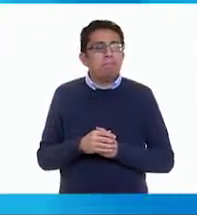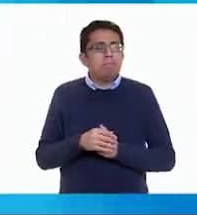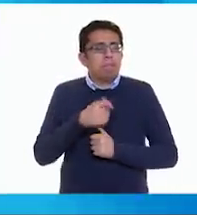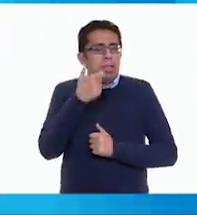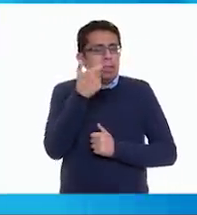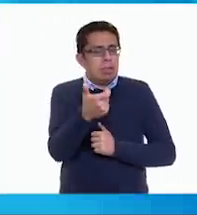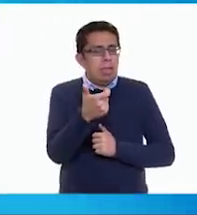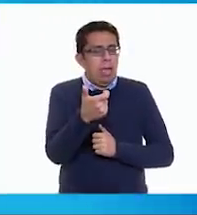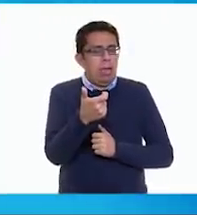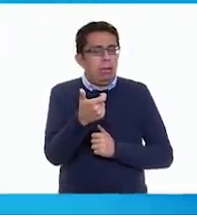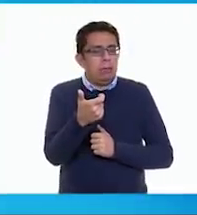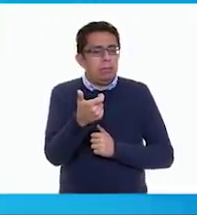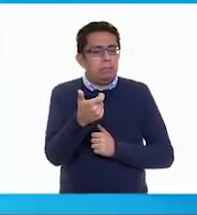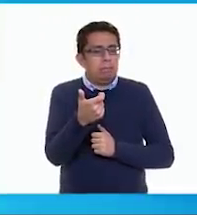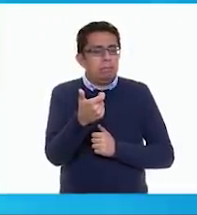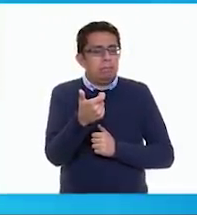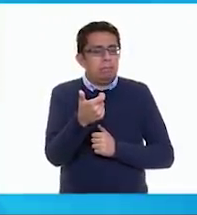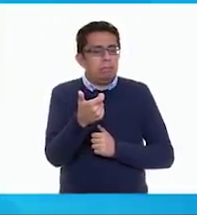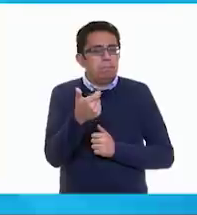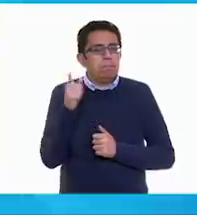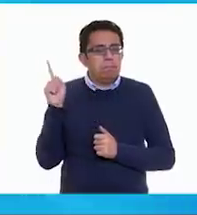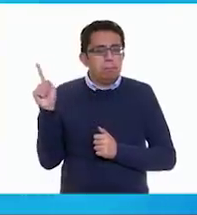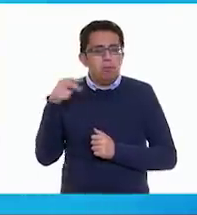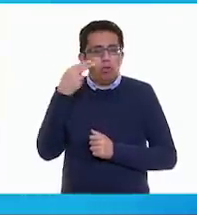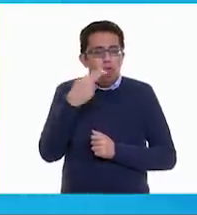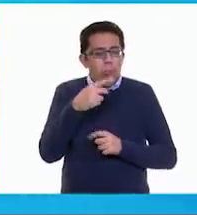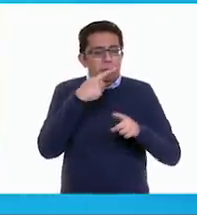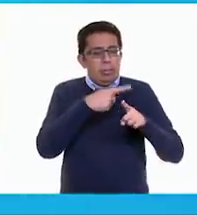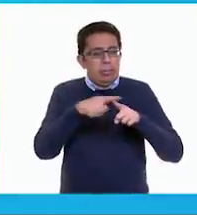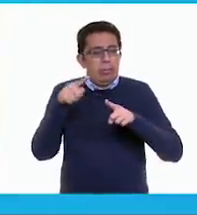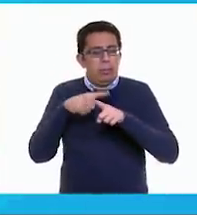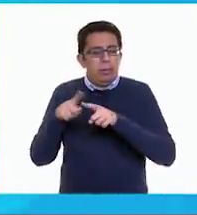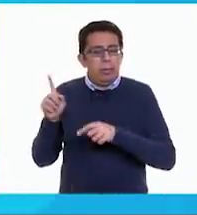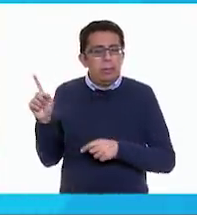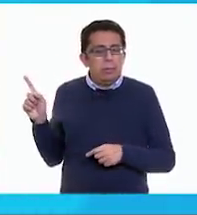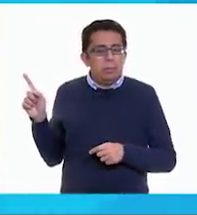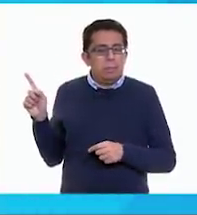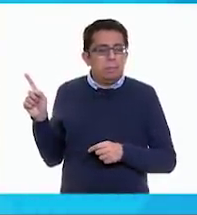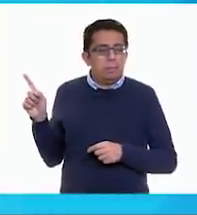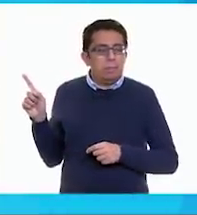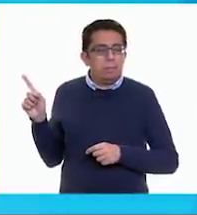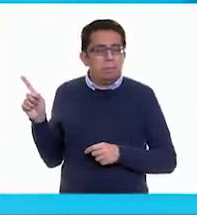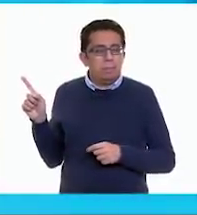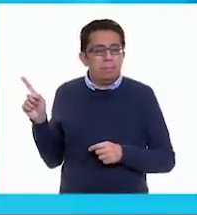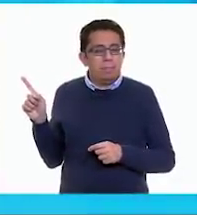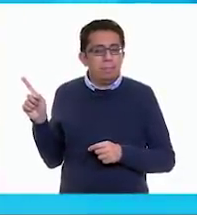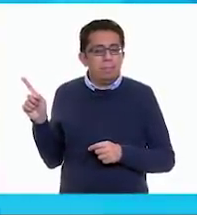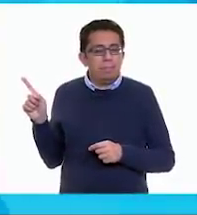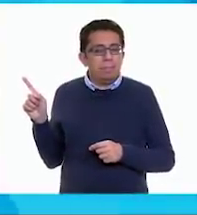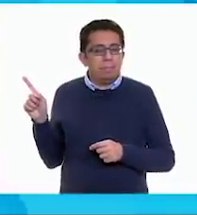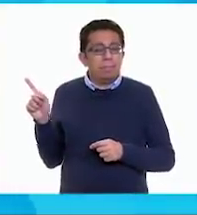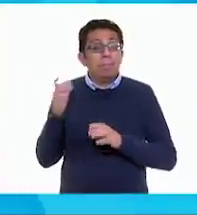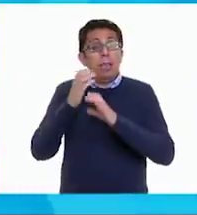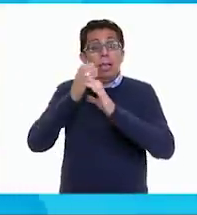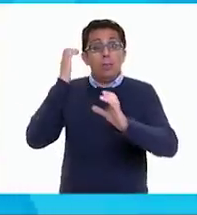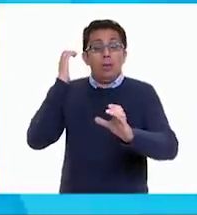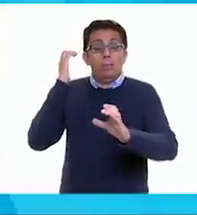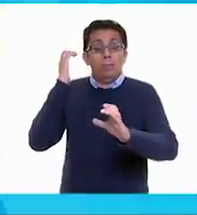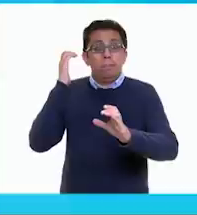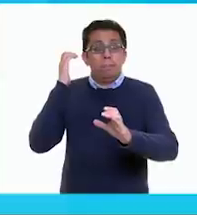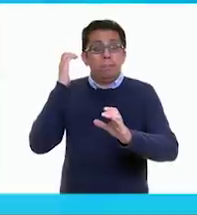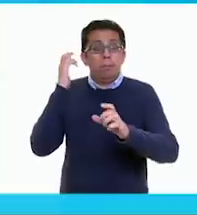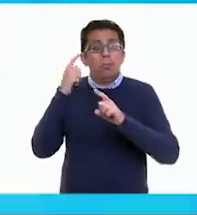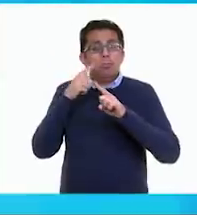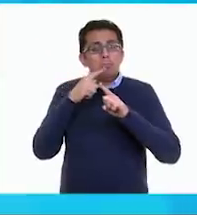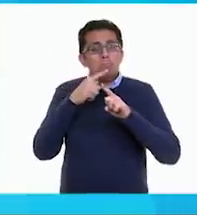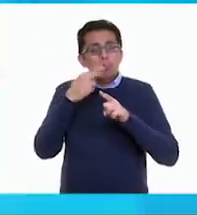Dinero. Plata, cobre, lana, varo, marmaja, billuyo. Billuyo. A ver, ¿qué tal? Camión es